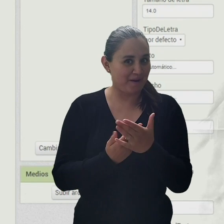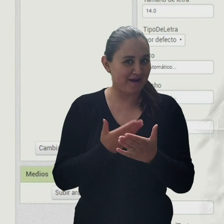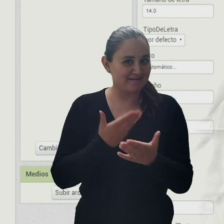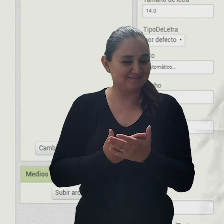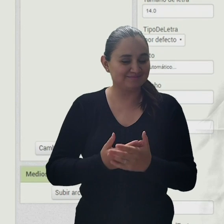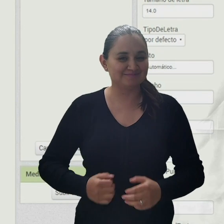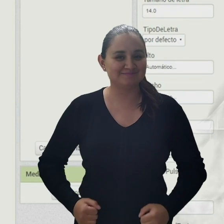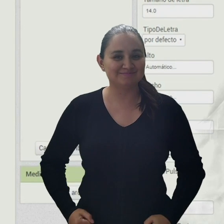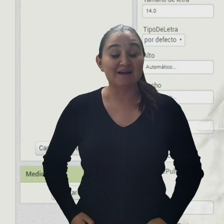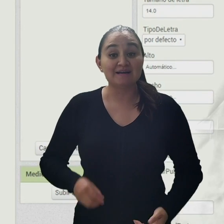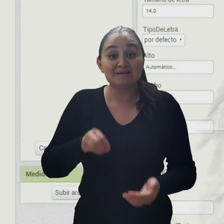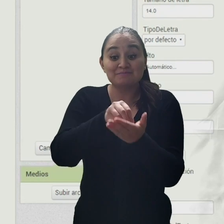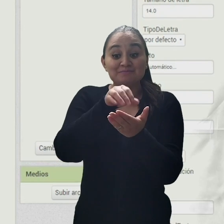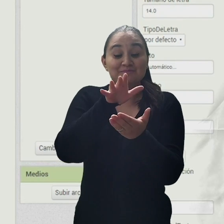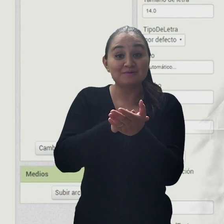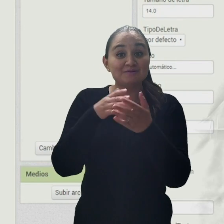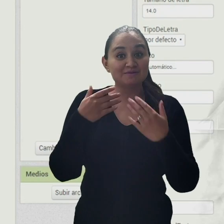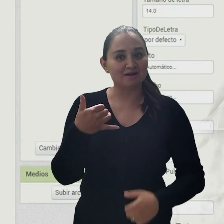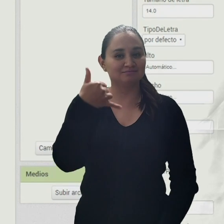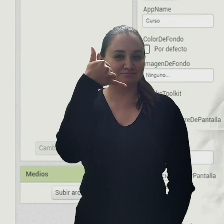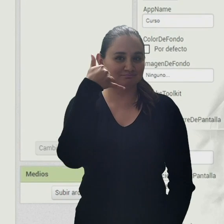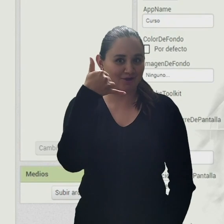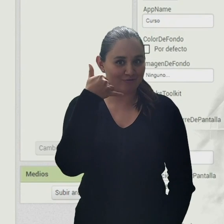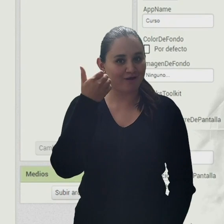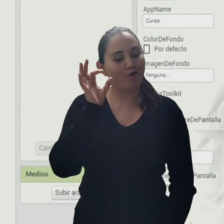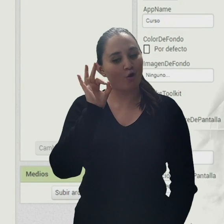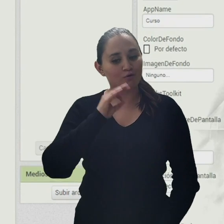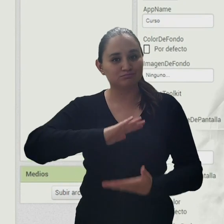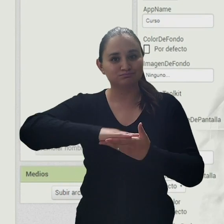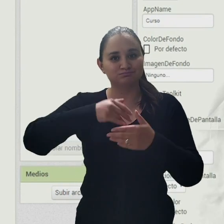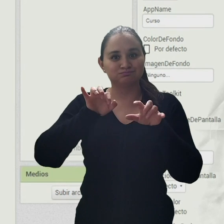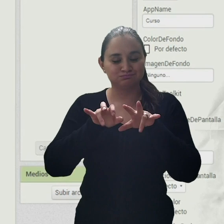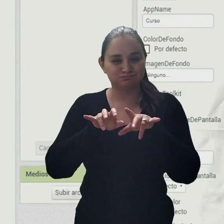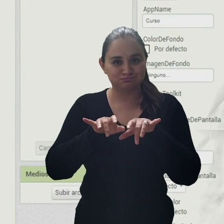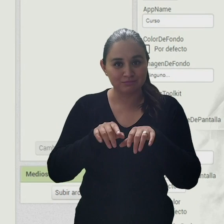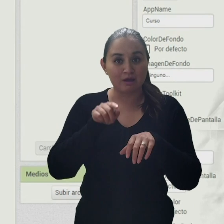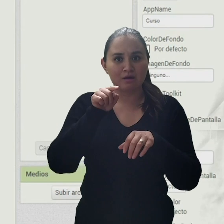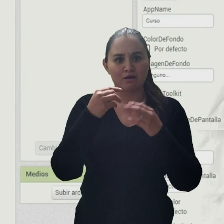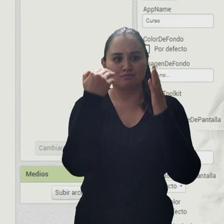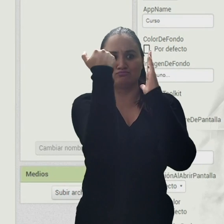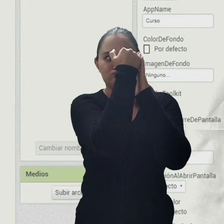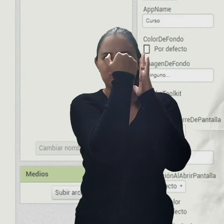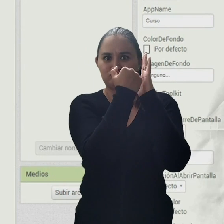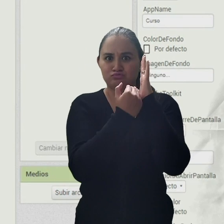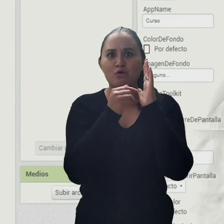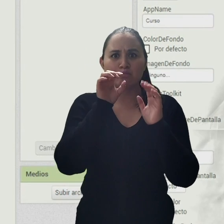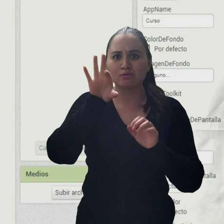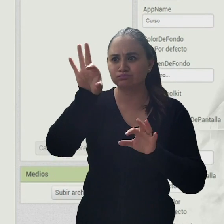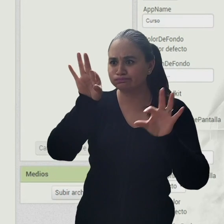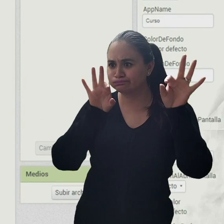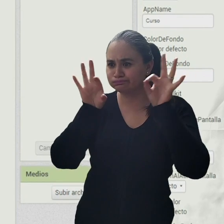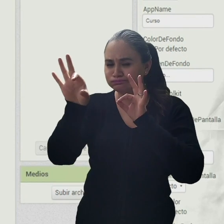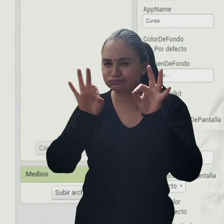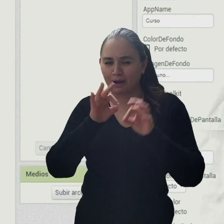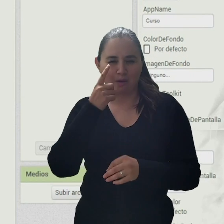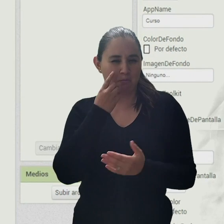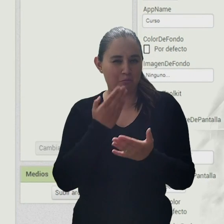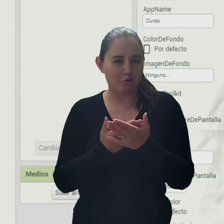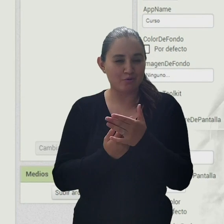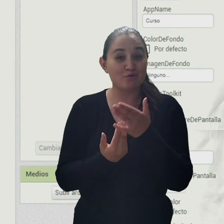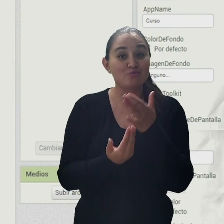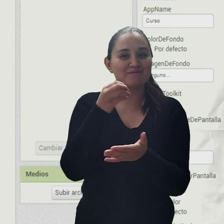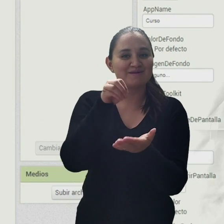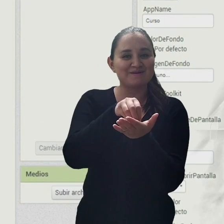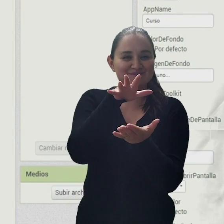ya en un dispositivo. La herramienta me ofrece varias opciones para probar mi nueva